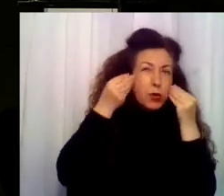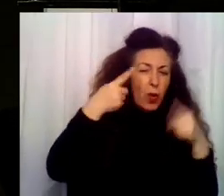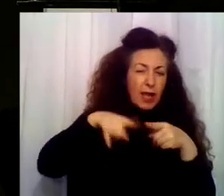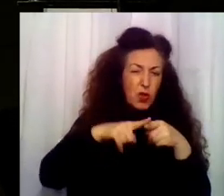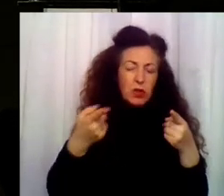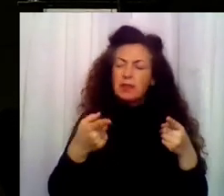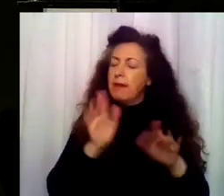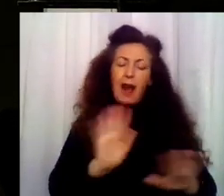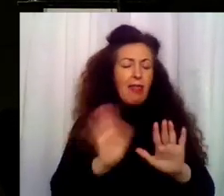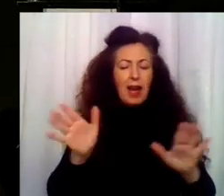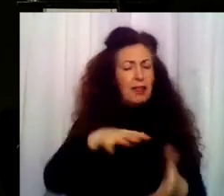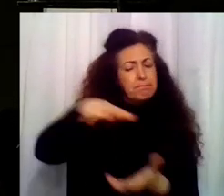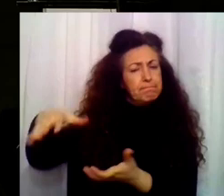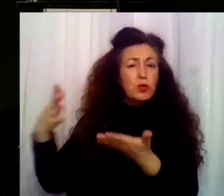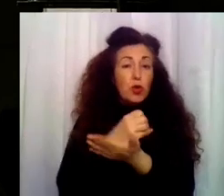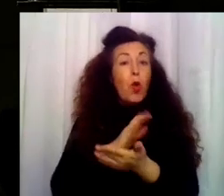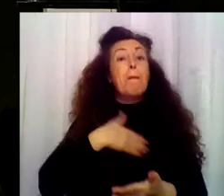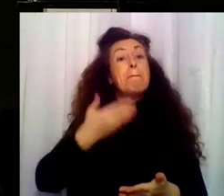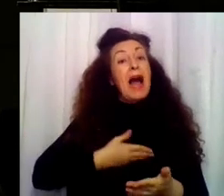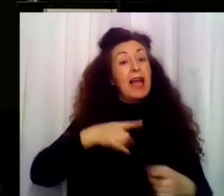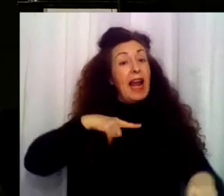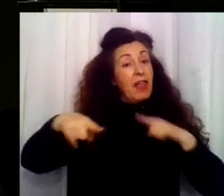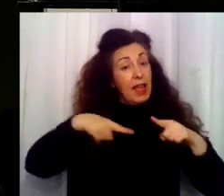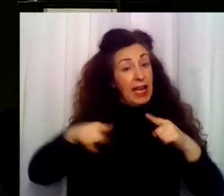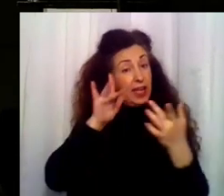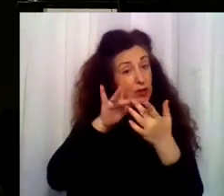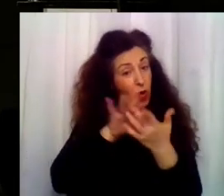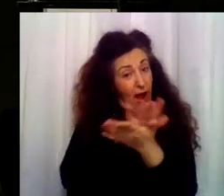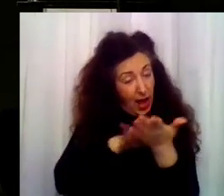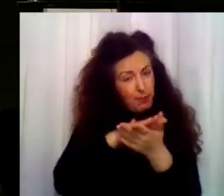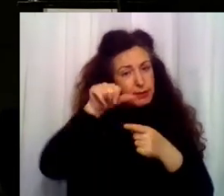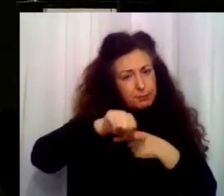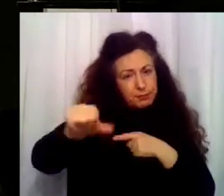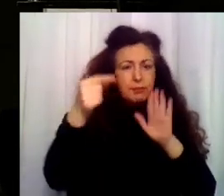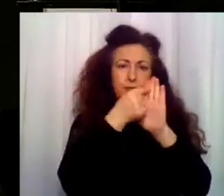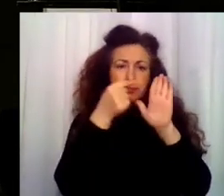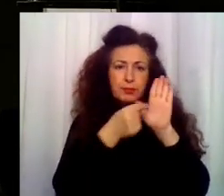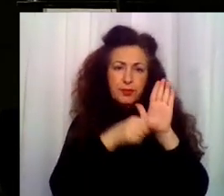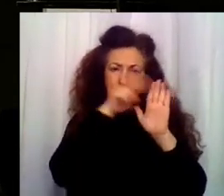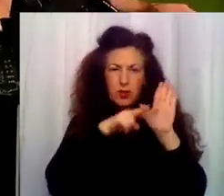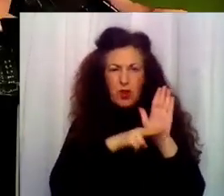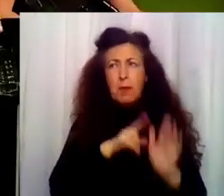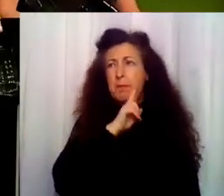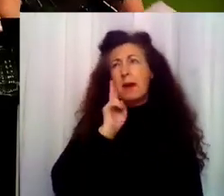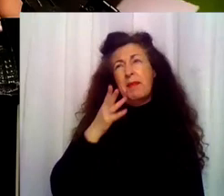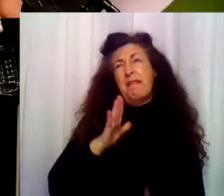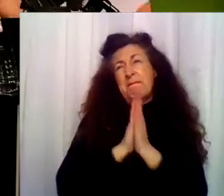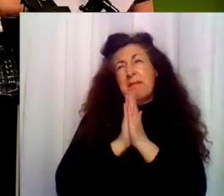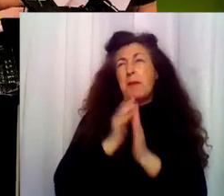hablarán con el director y les dará instrucciones. Ahora pasarán a cenar y les llevarán a sus habitaciones. El pintalabios, por lo menos.